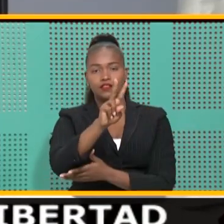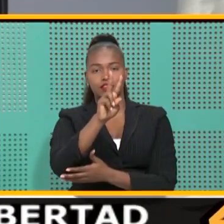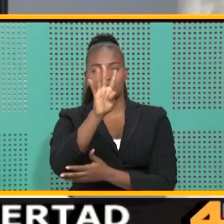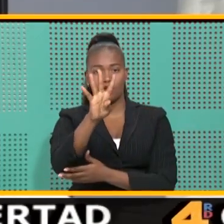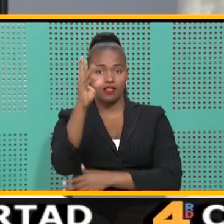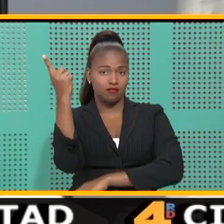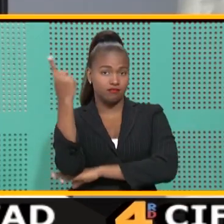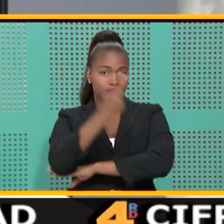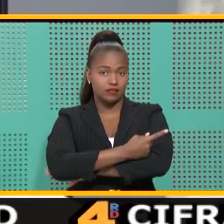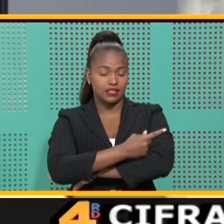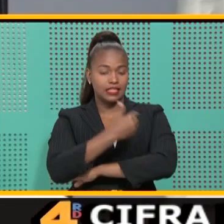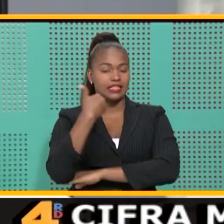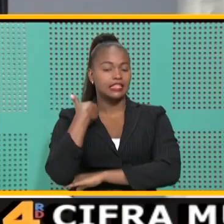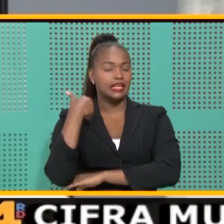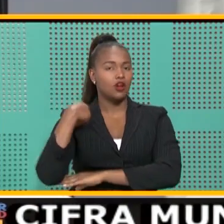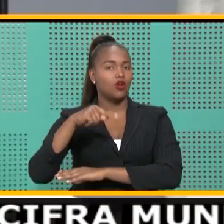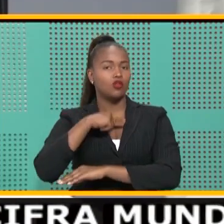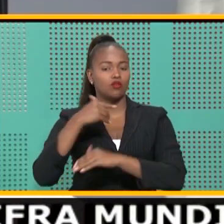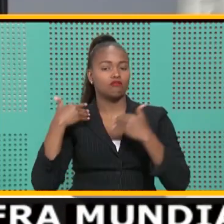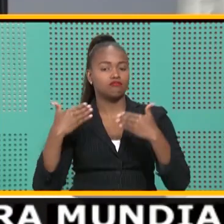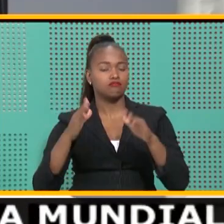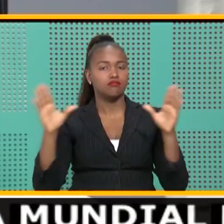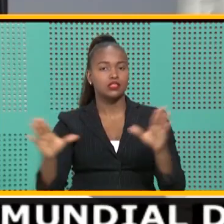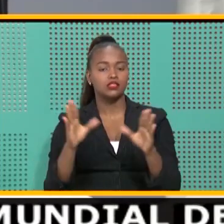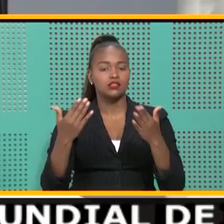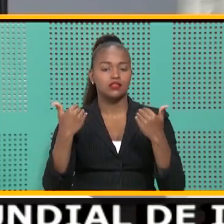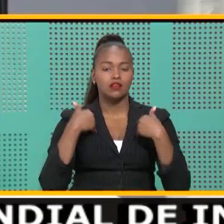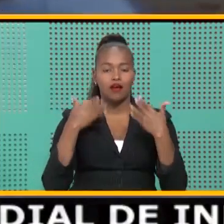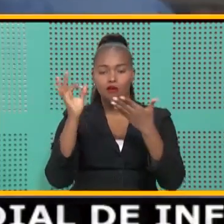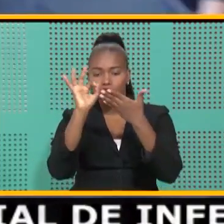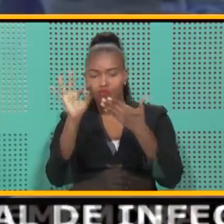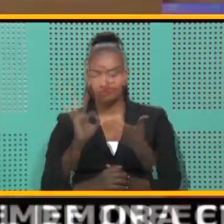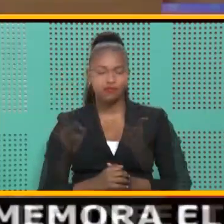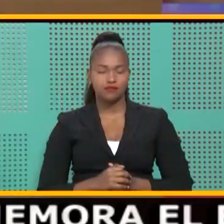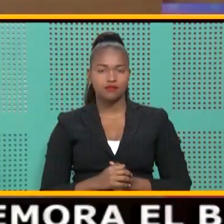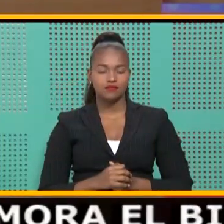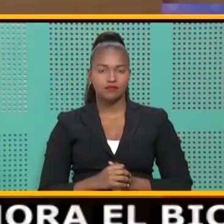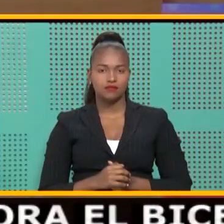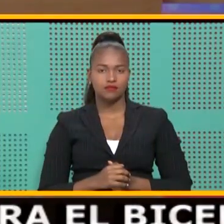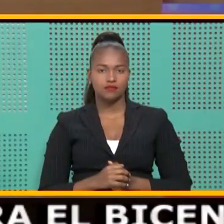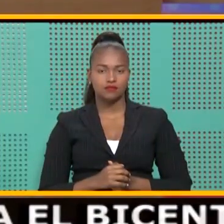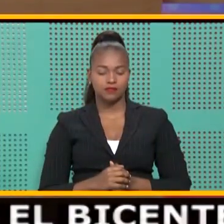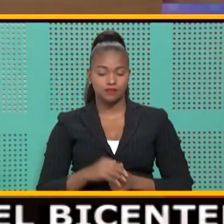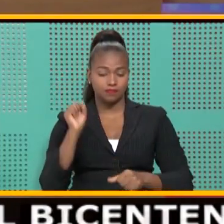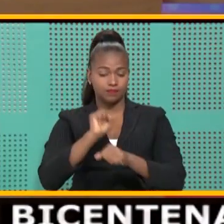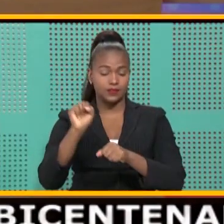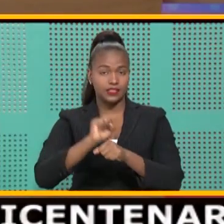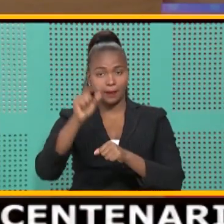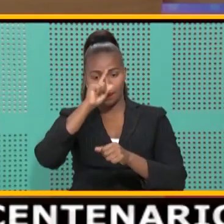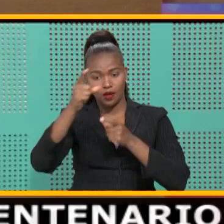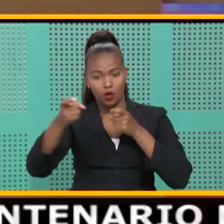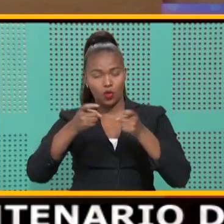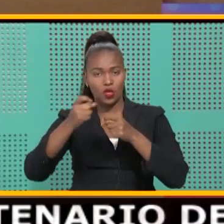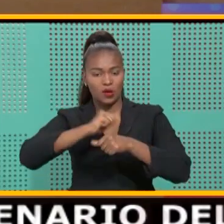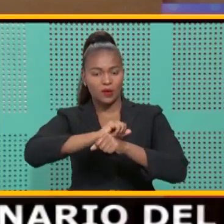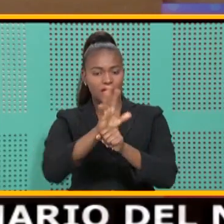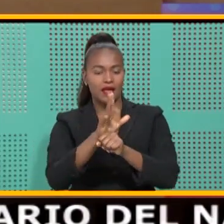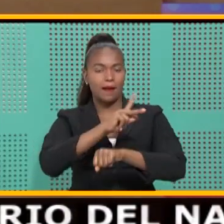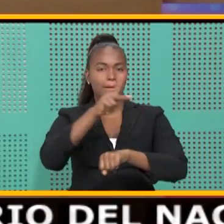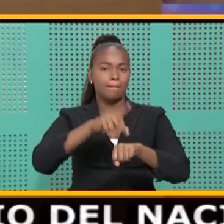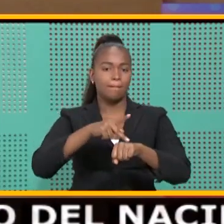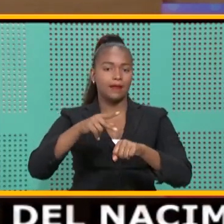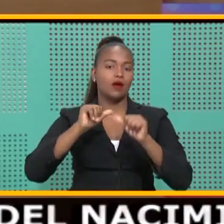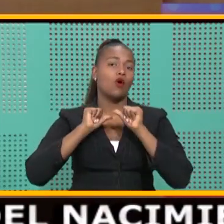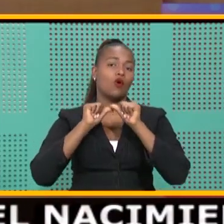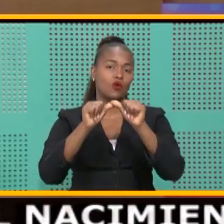días que llevamos de cómputos. Los operativos para controlar el COVID en las provincias